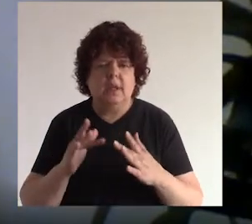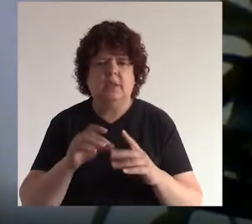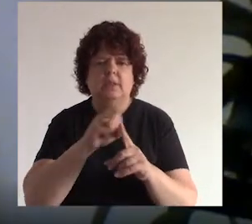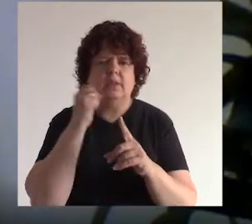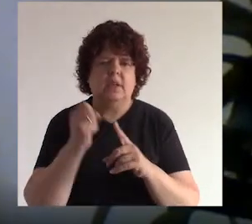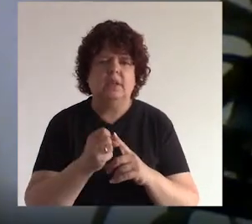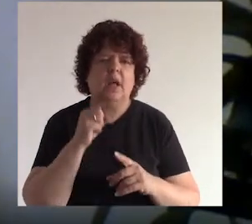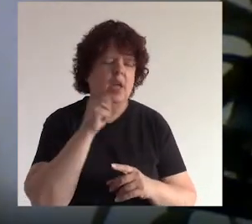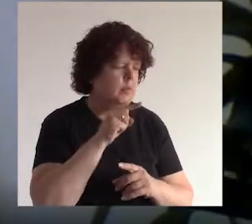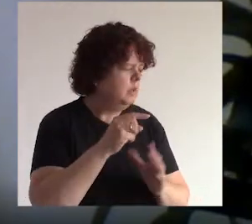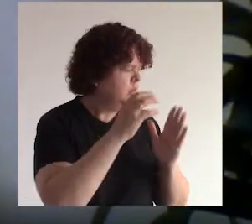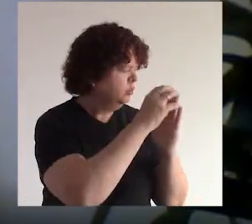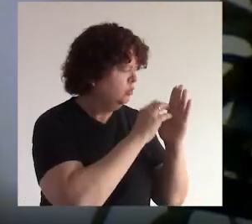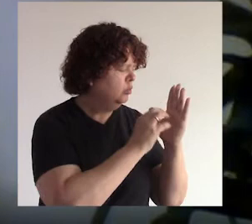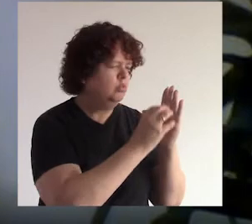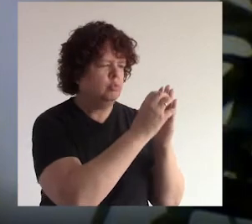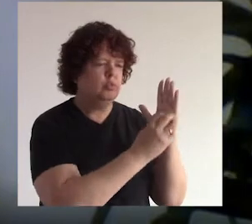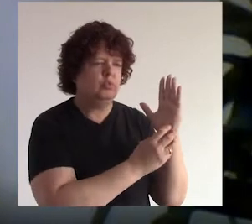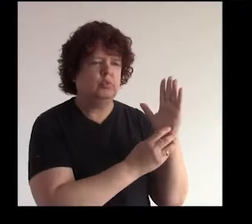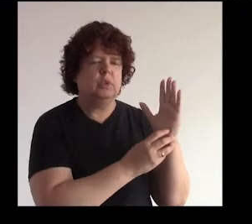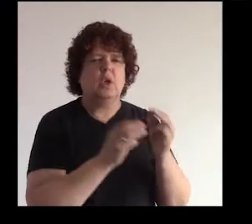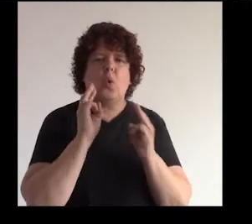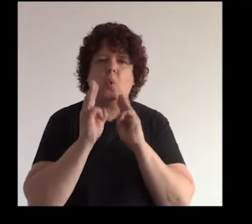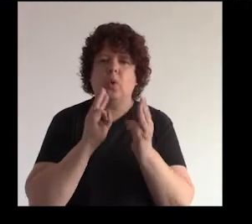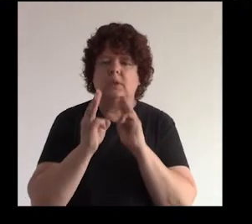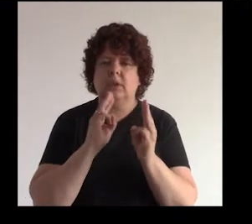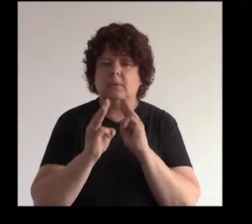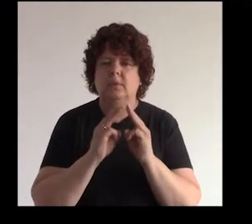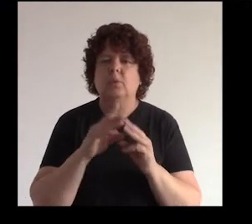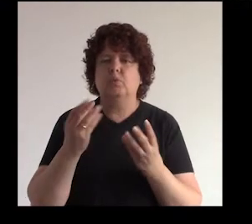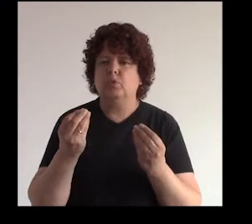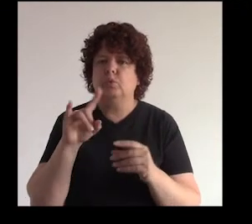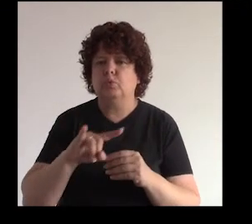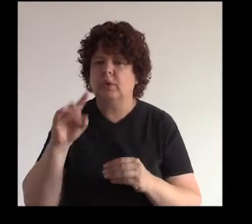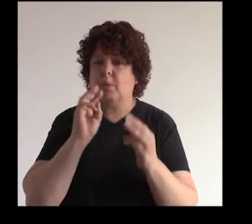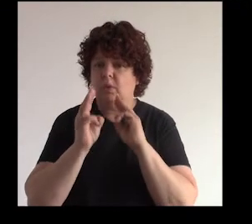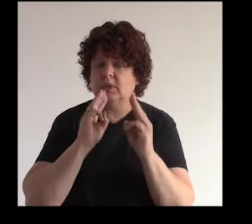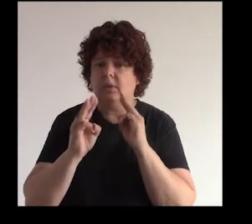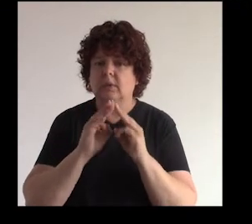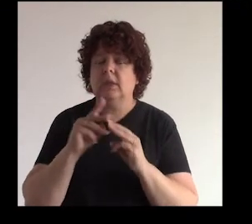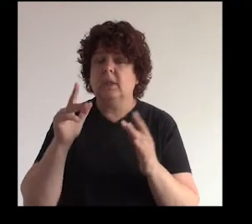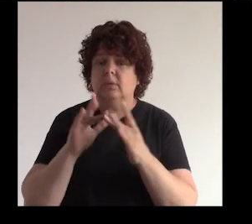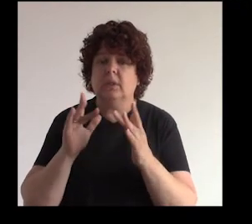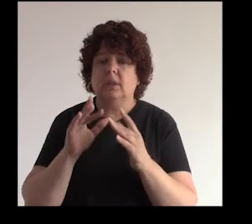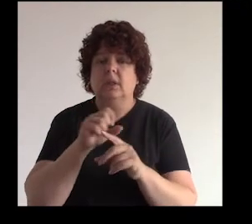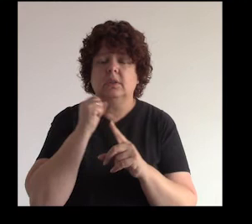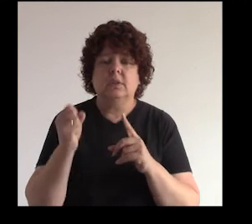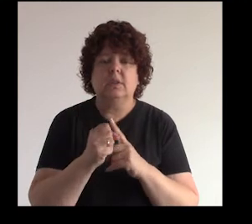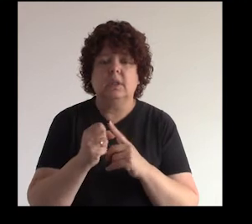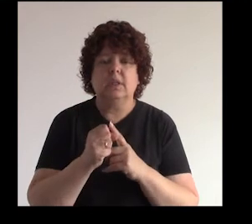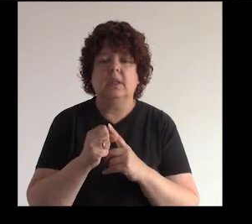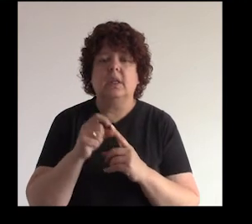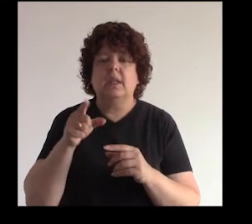ya les había adelantado acá he puesto unos cuantos iconos tenemos por ejemplo whatsapp muchos de nosotros usamos whatsapp es una red social